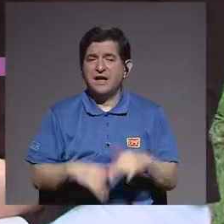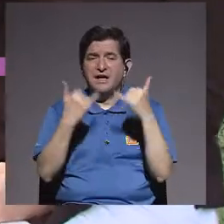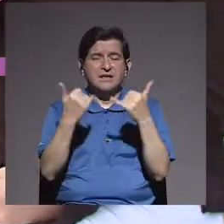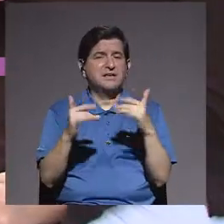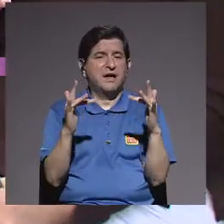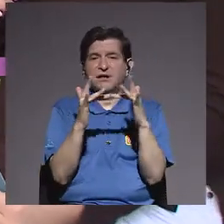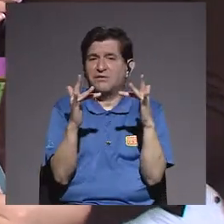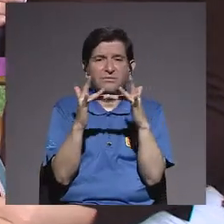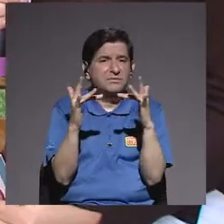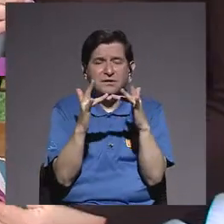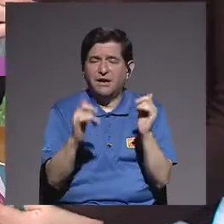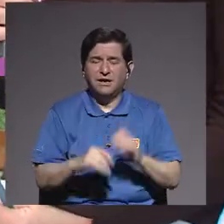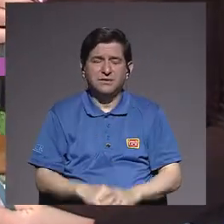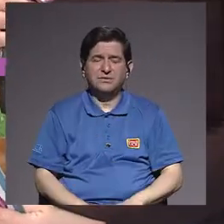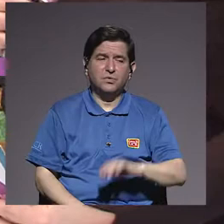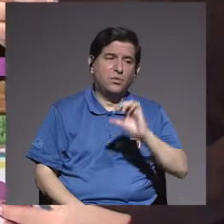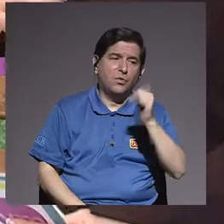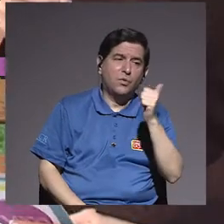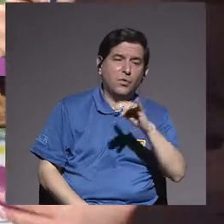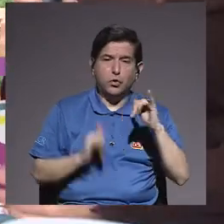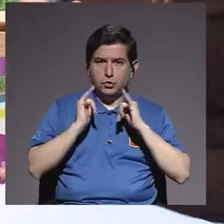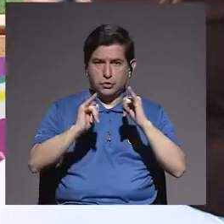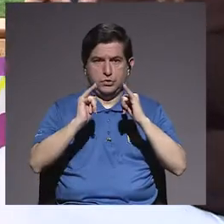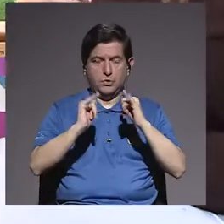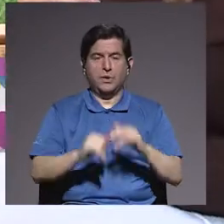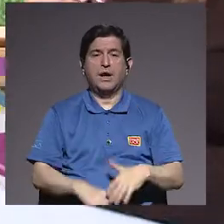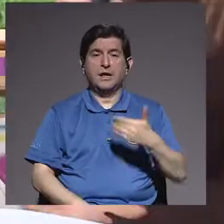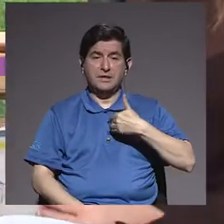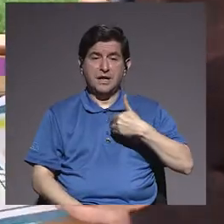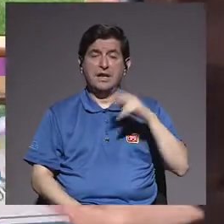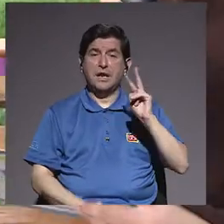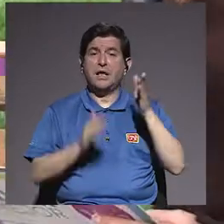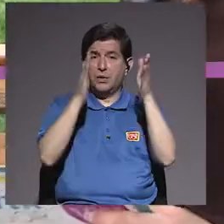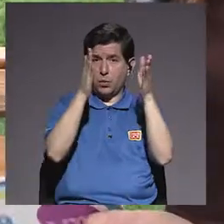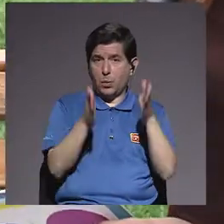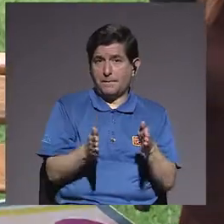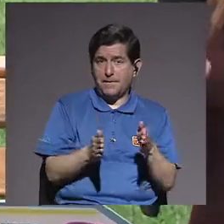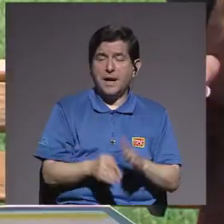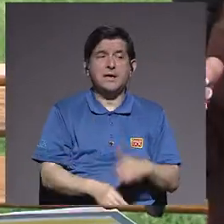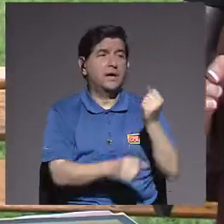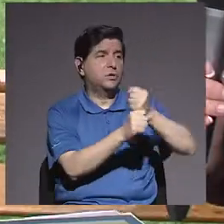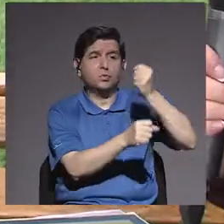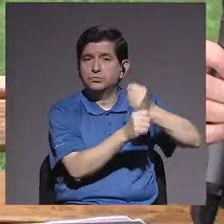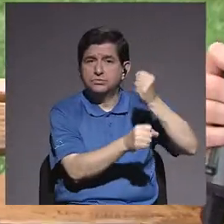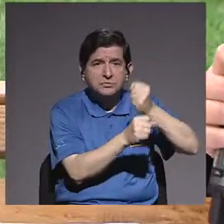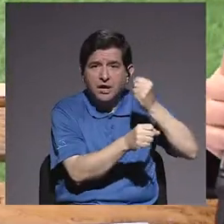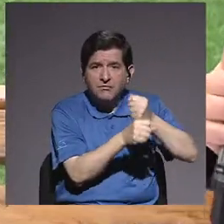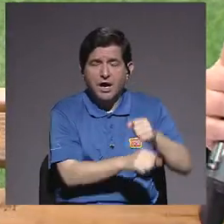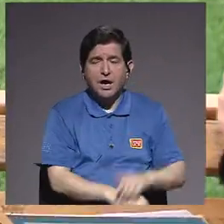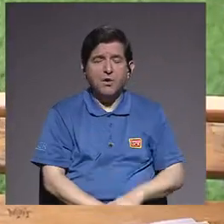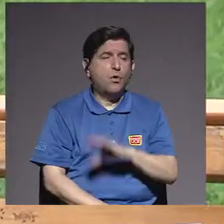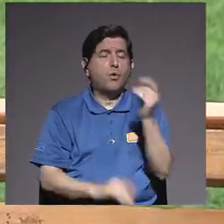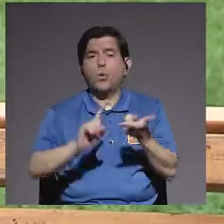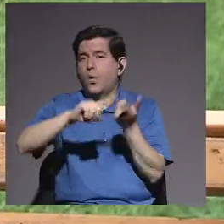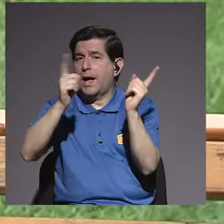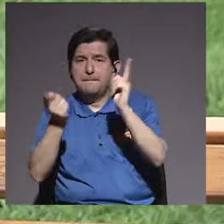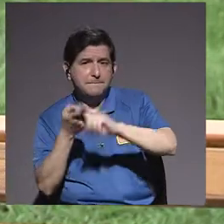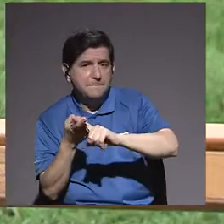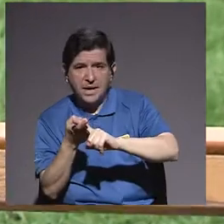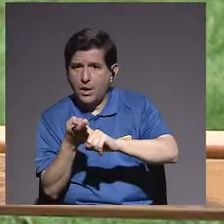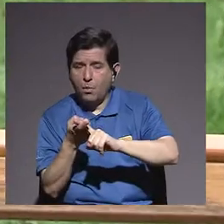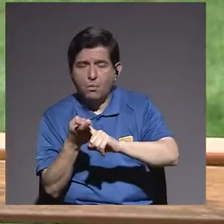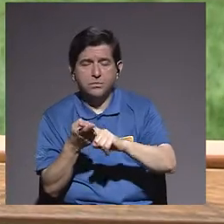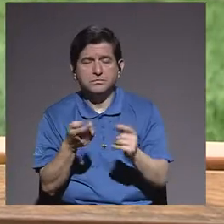tenemos los compañeros de trabajo, las amistades